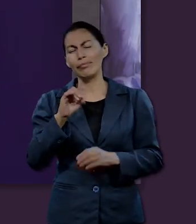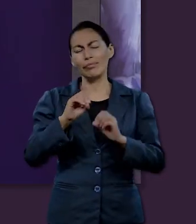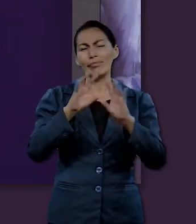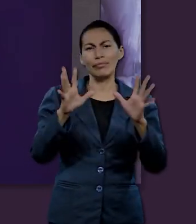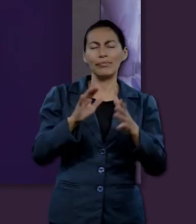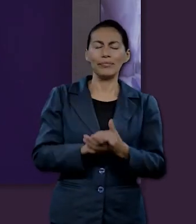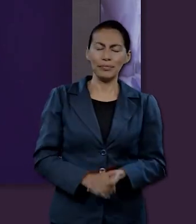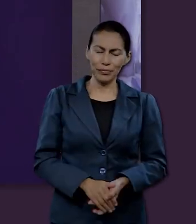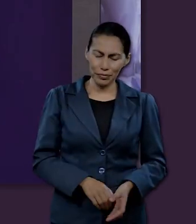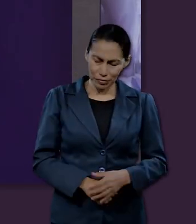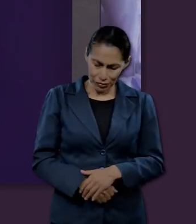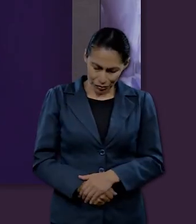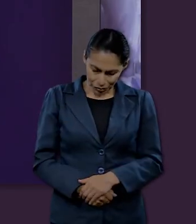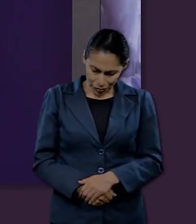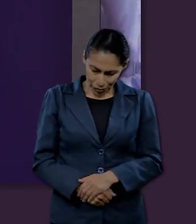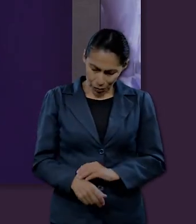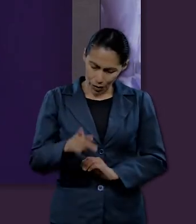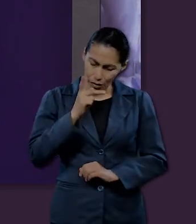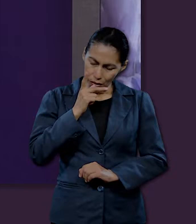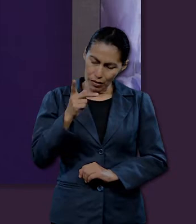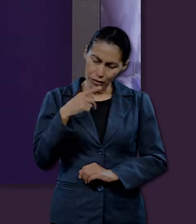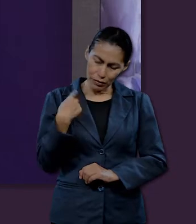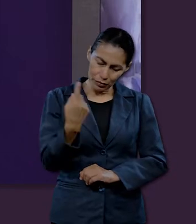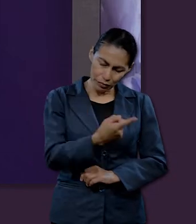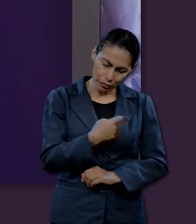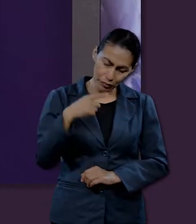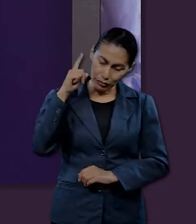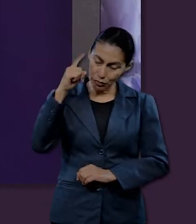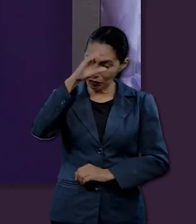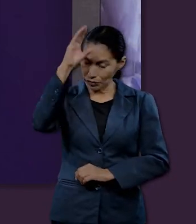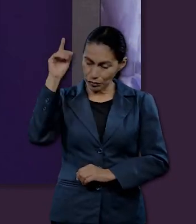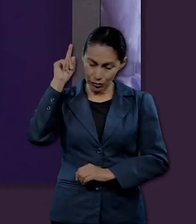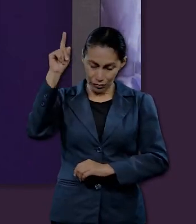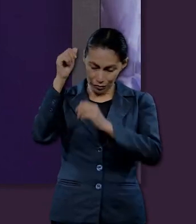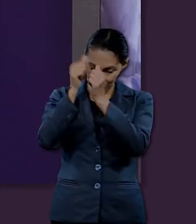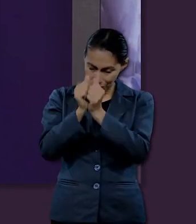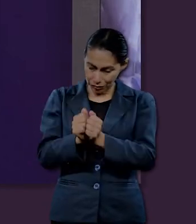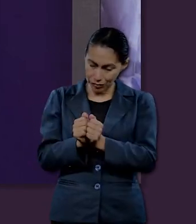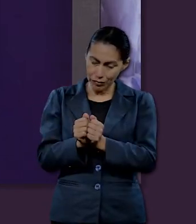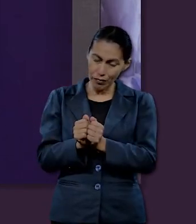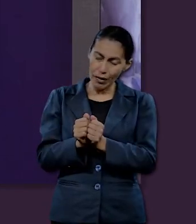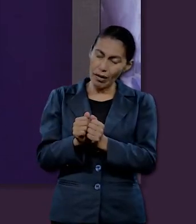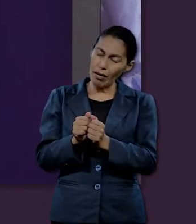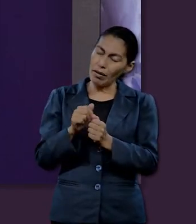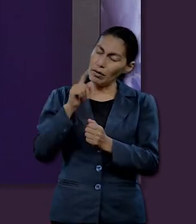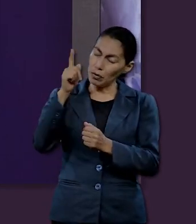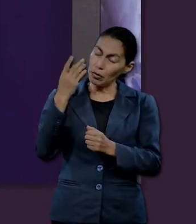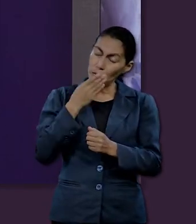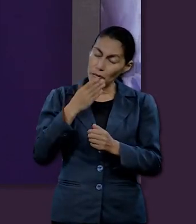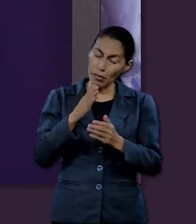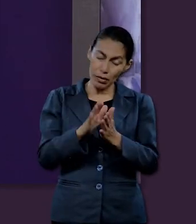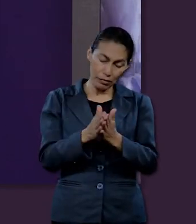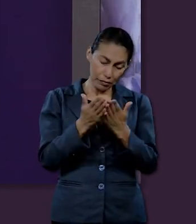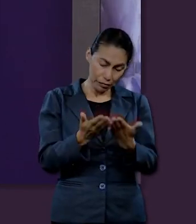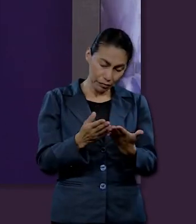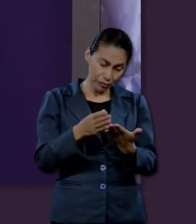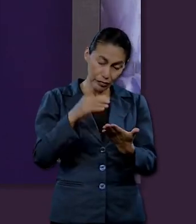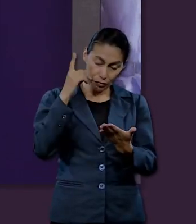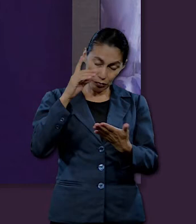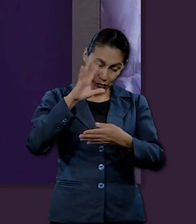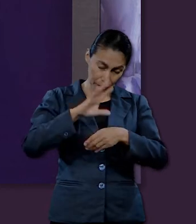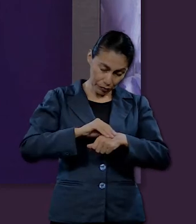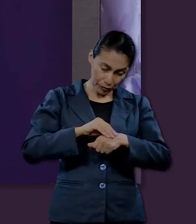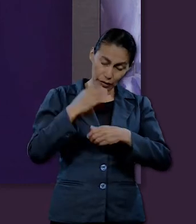Padre nuestro que estás en los cielos, santificado sea tu nombre. Señor, agradecemos la oportunidad que nos das de estudiar tu palabra. Te